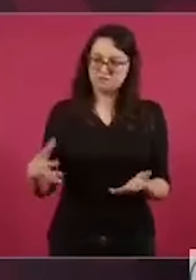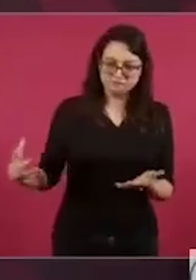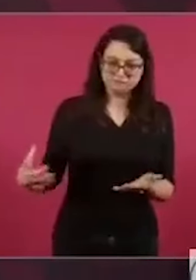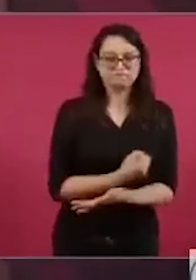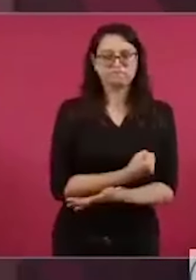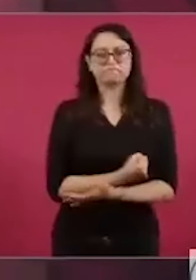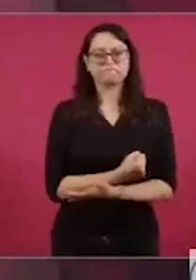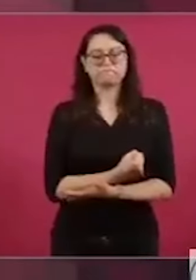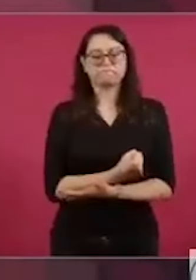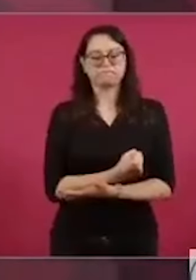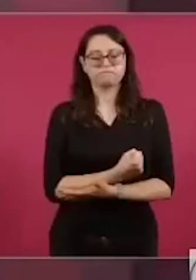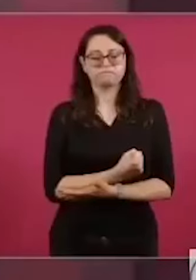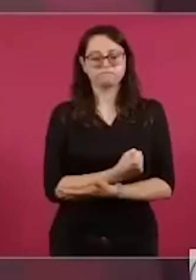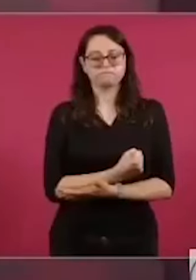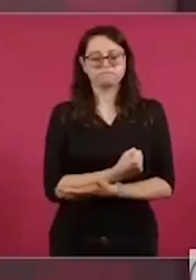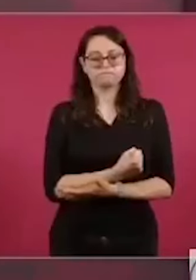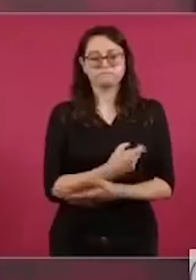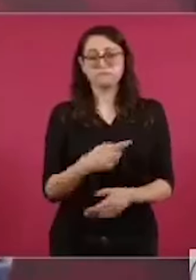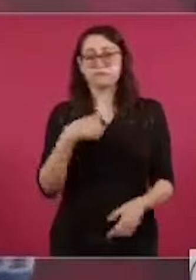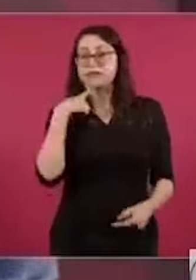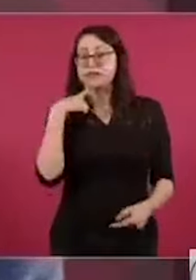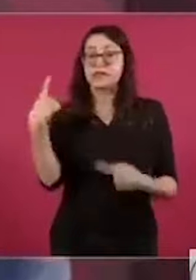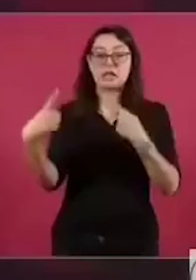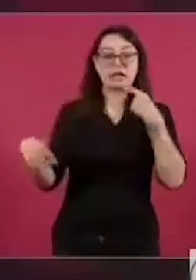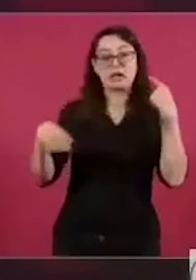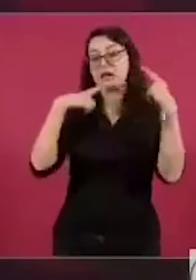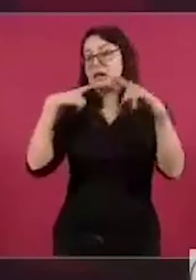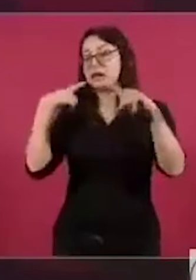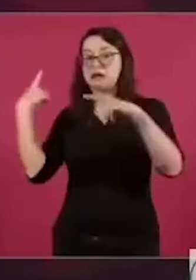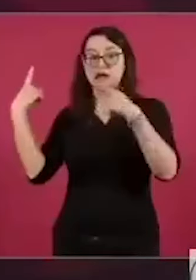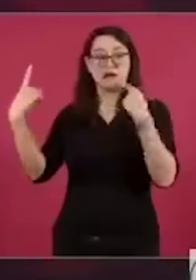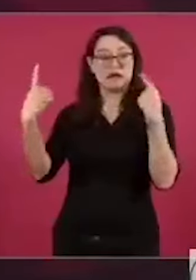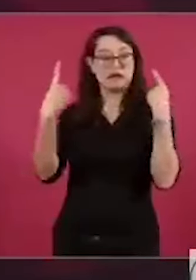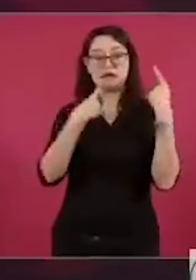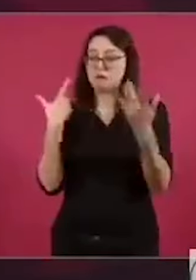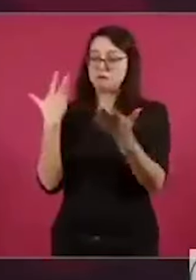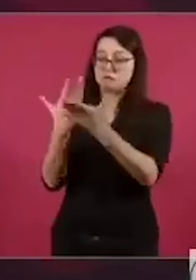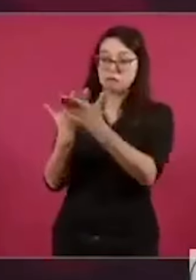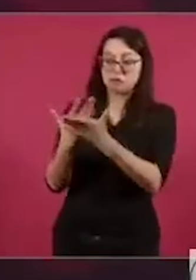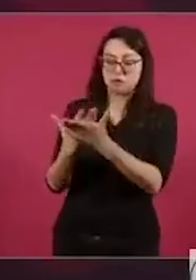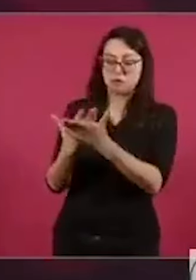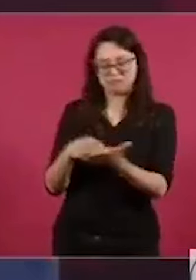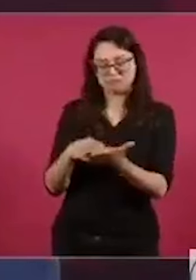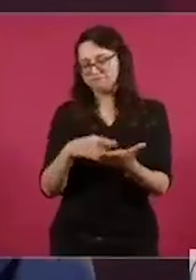todas las impugnaciones que se presentaron fueron